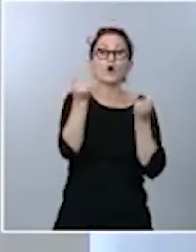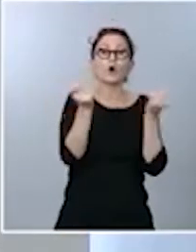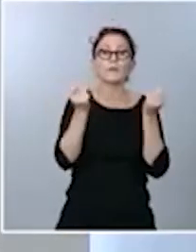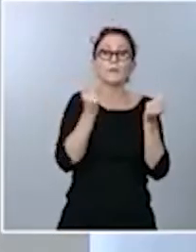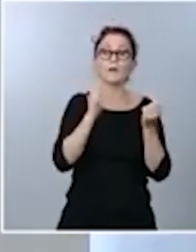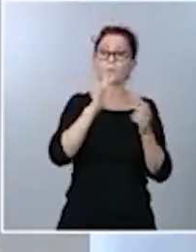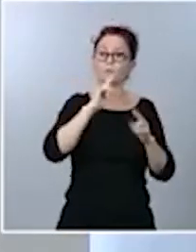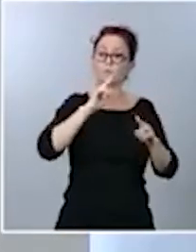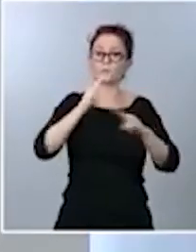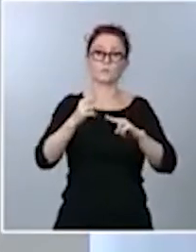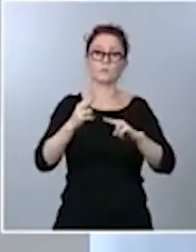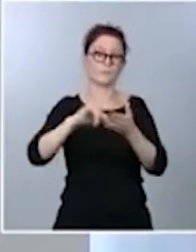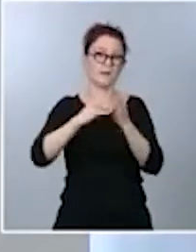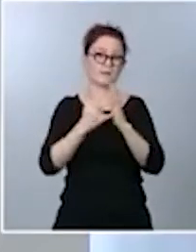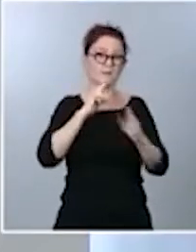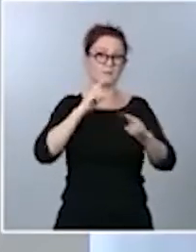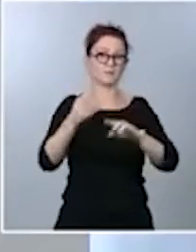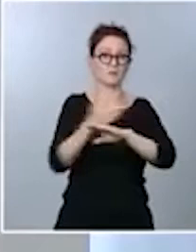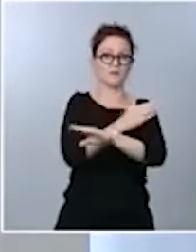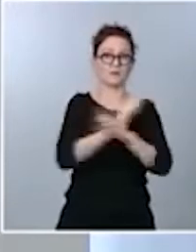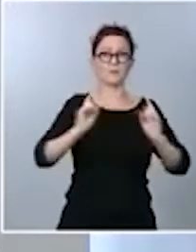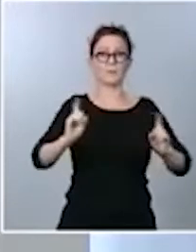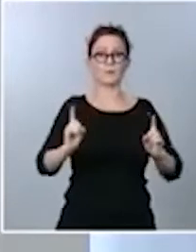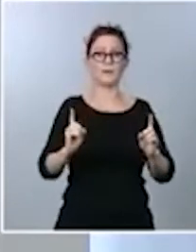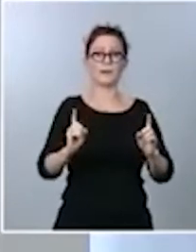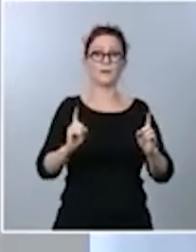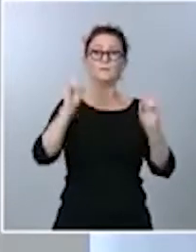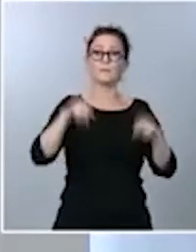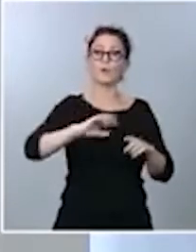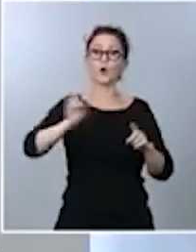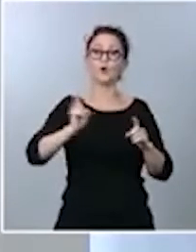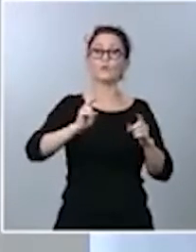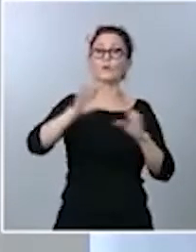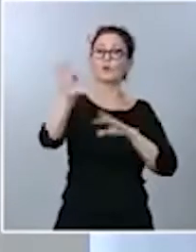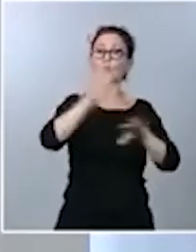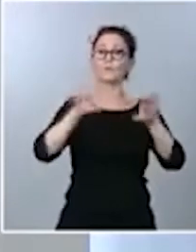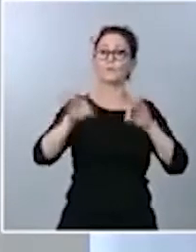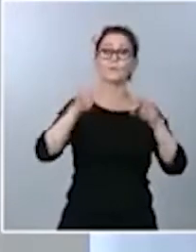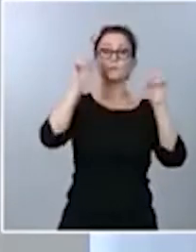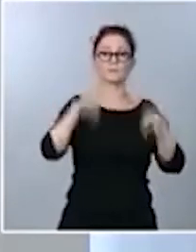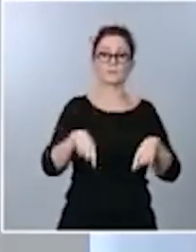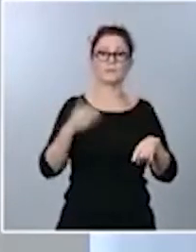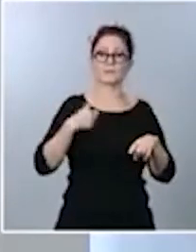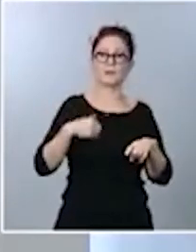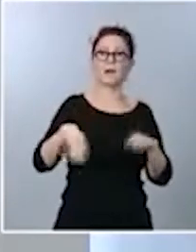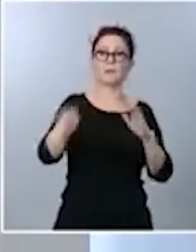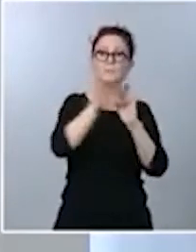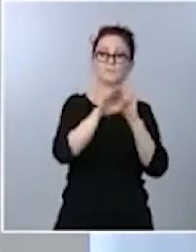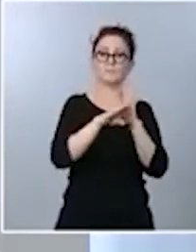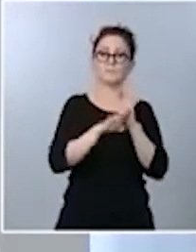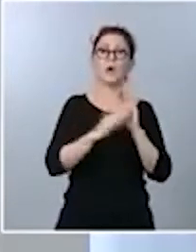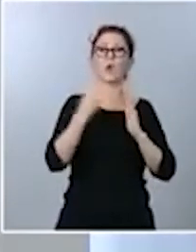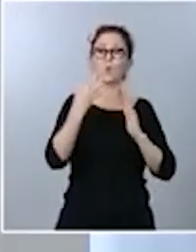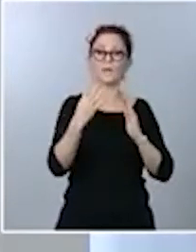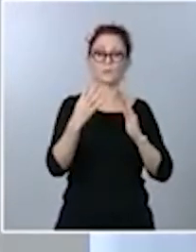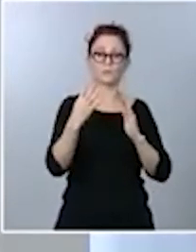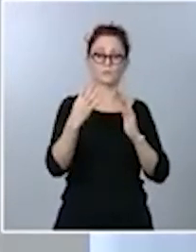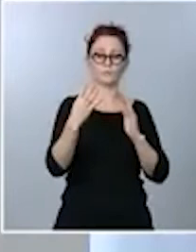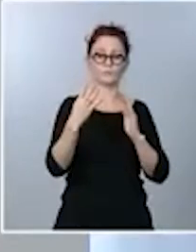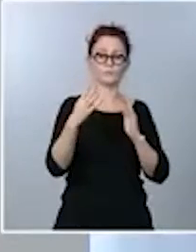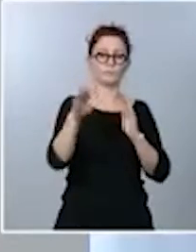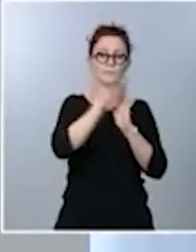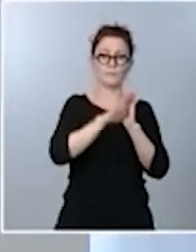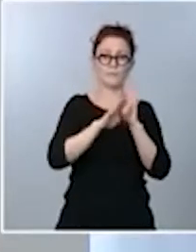con otras medidas que hemos ido tomando, con las acciones coordinadas en salud pública. Hemos tomado ya cuatro paquetes de medidas, usted los conoce perfectamente en este capítulo,